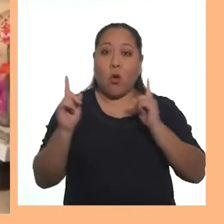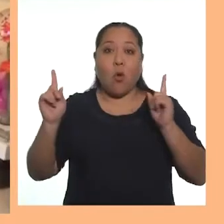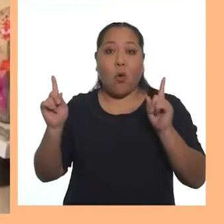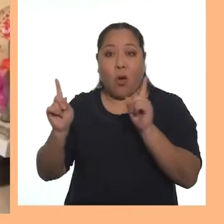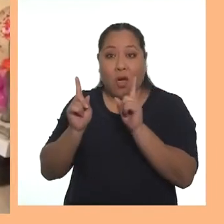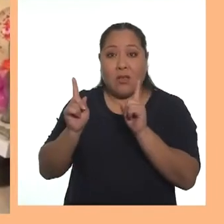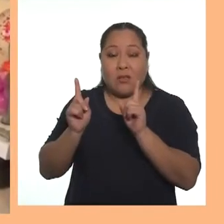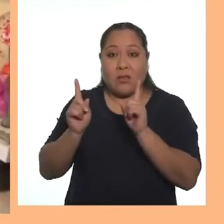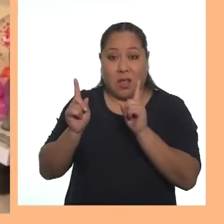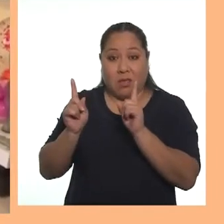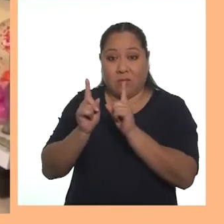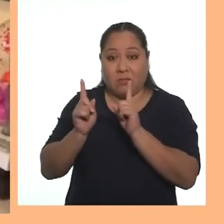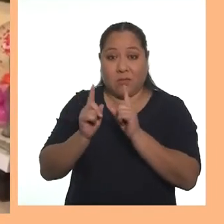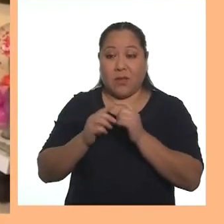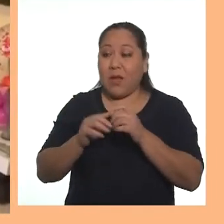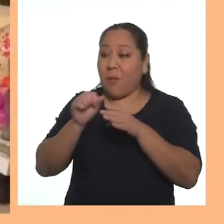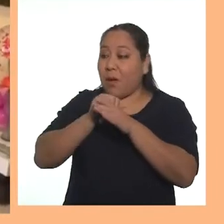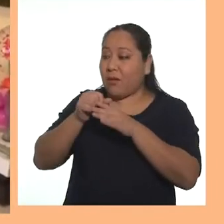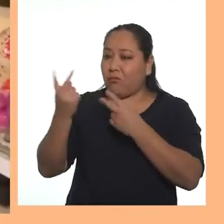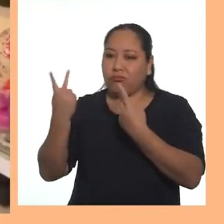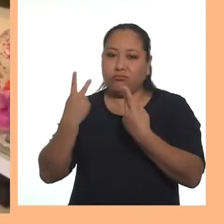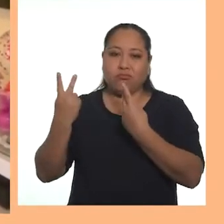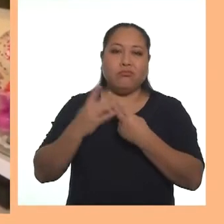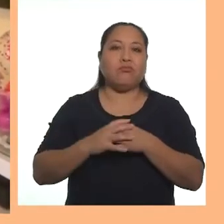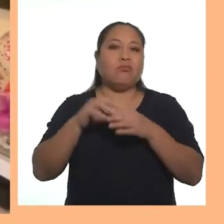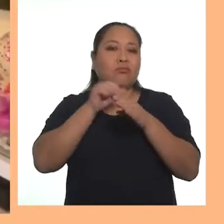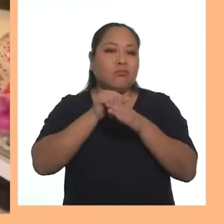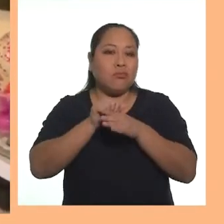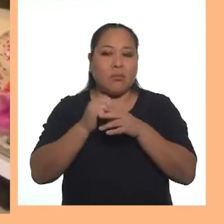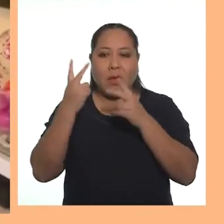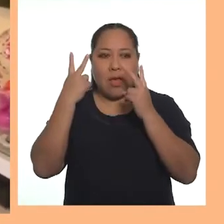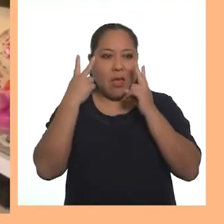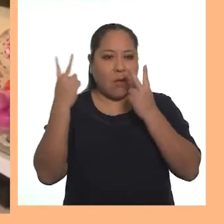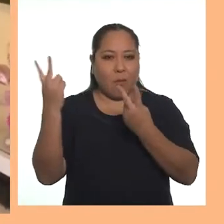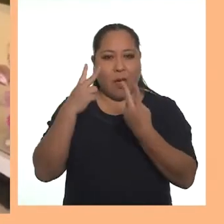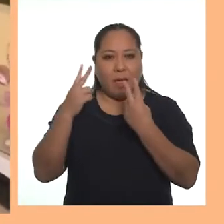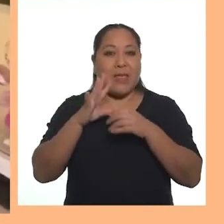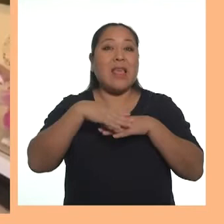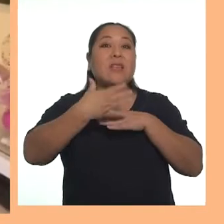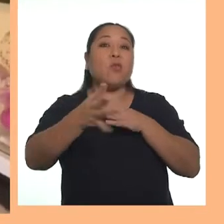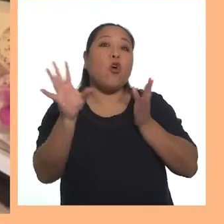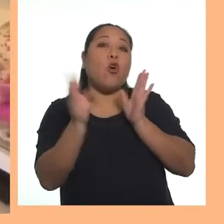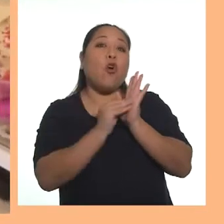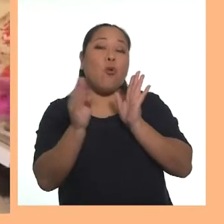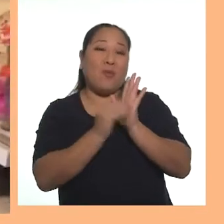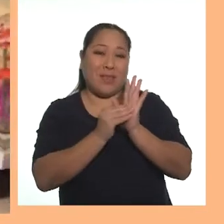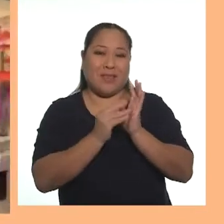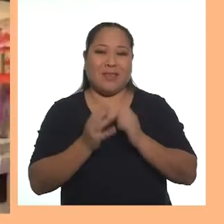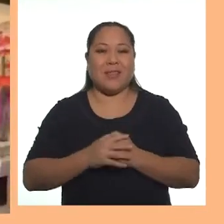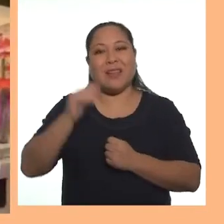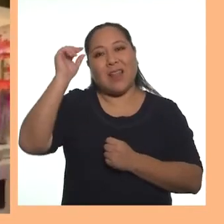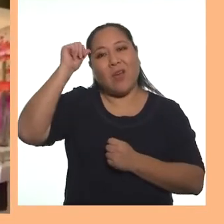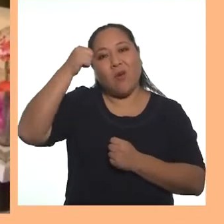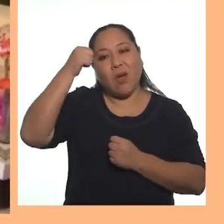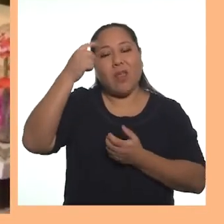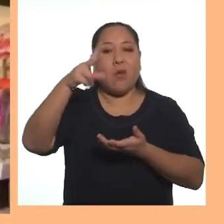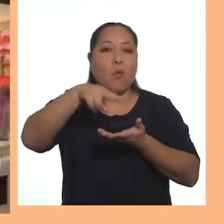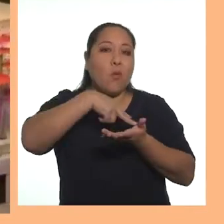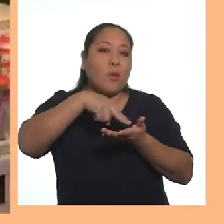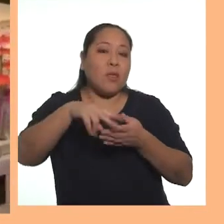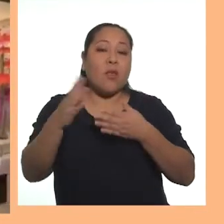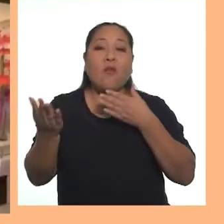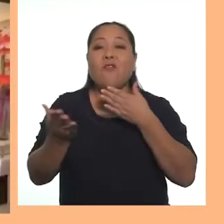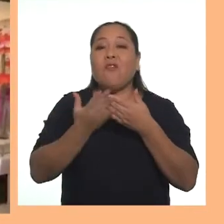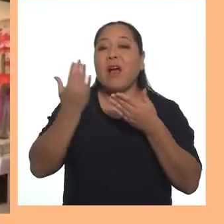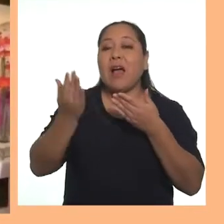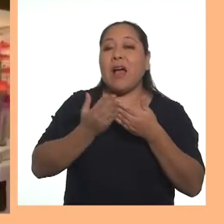al frente o al lado de ella o de él para que de esta manera les observe e imite. Recuerden que